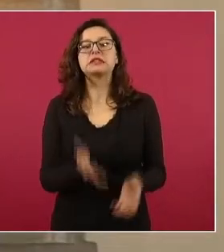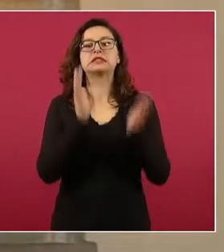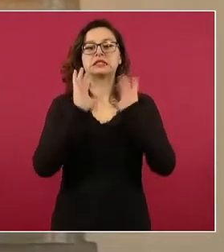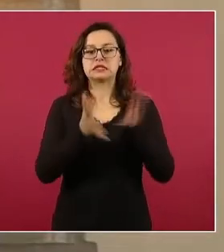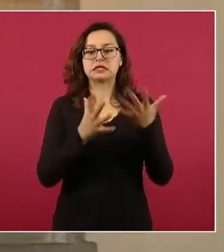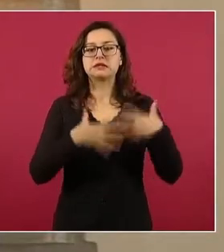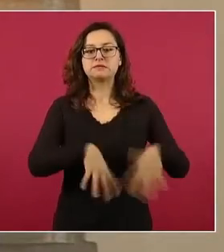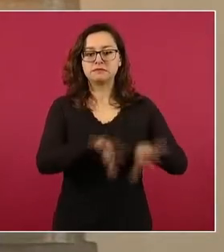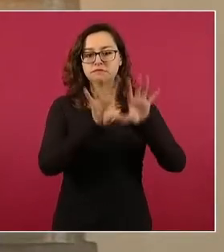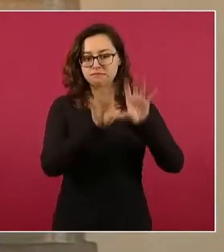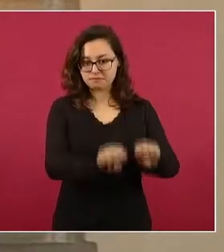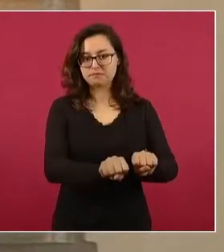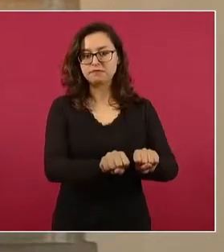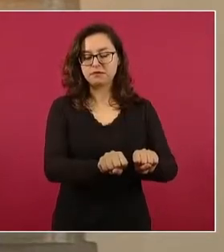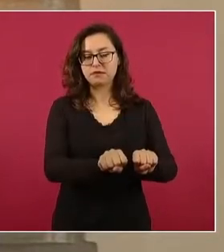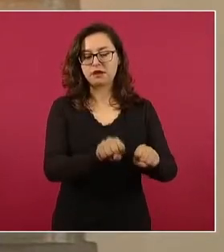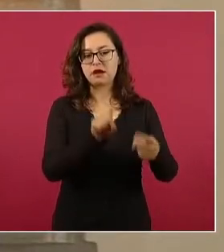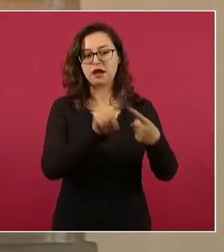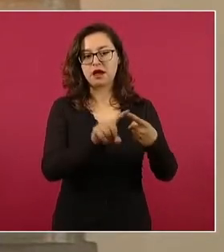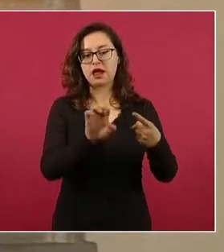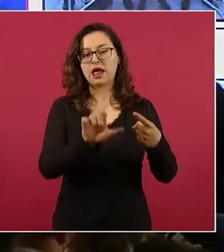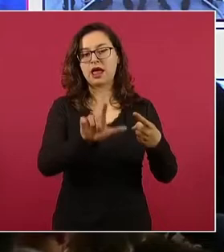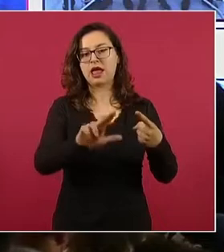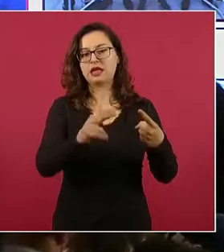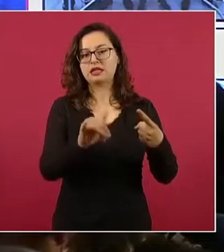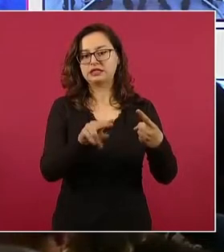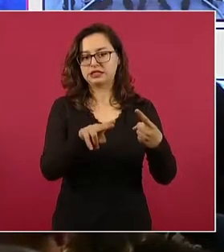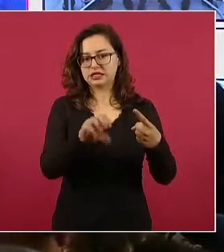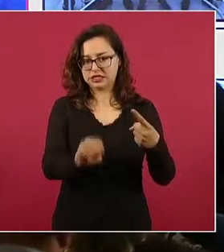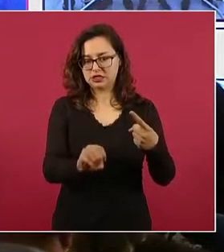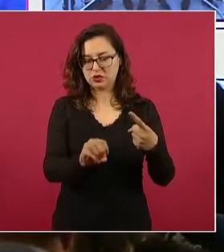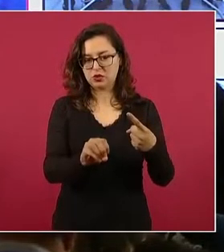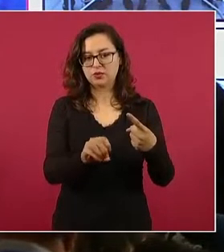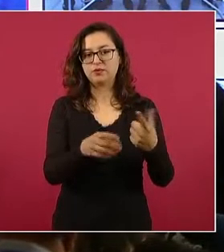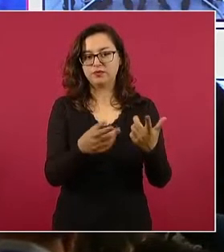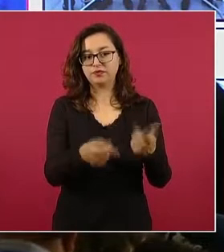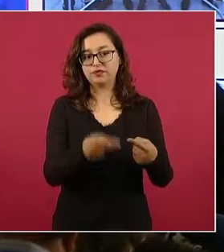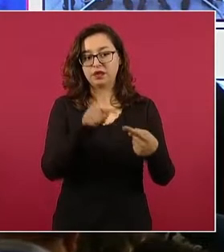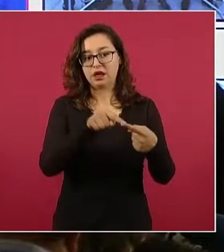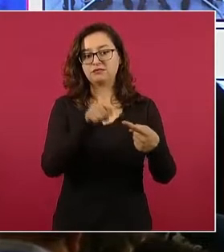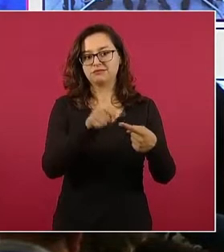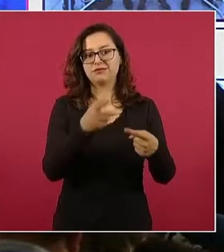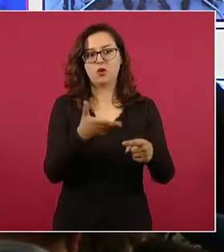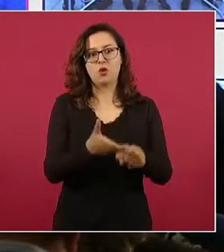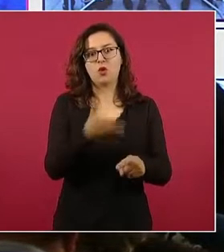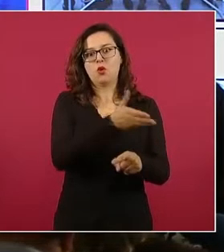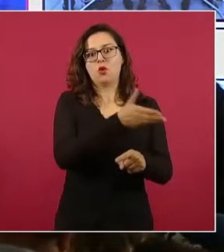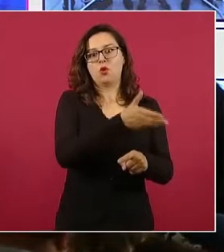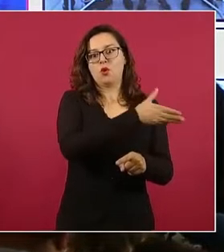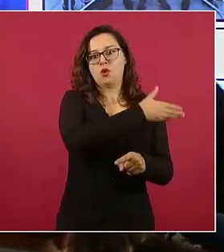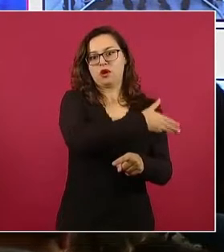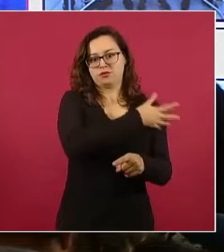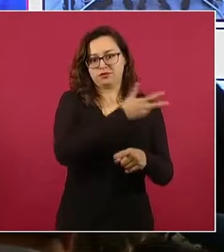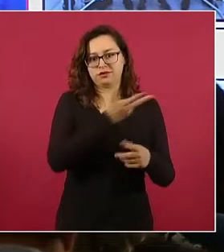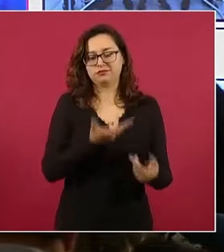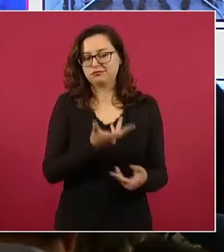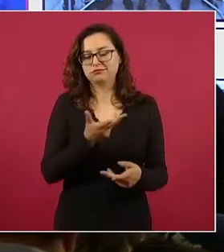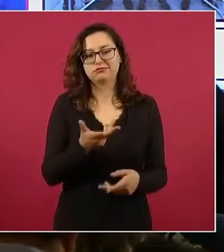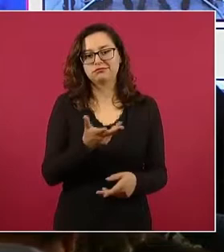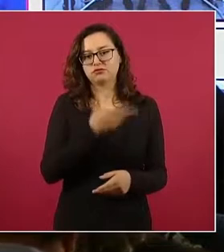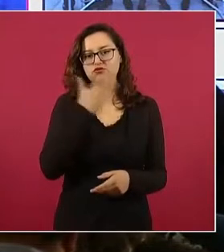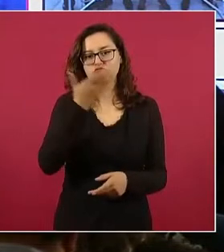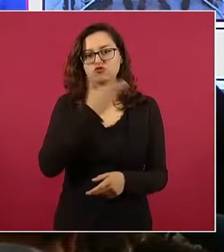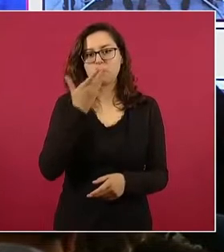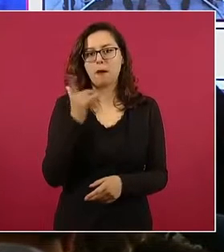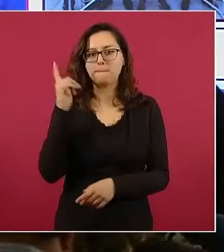Evaristo N., alias El Chino, quien cuenta con orden de aprehensión vigente por el delito de portación de armas